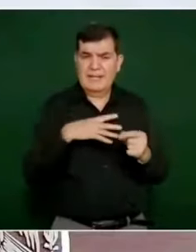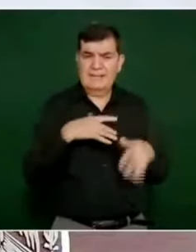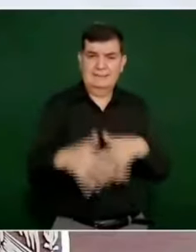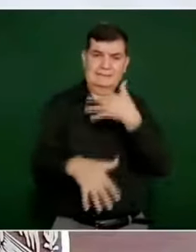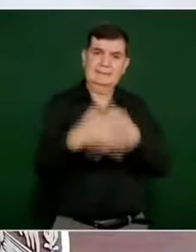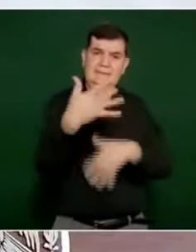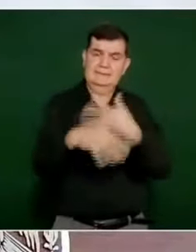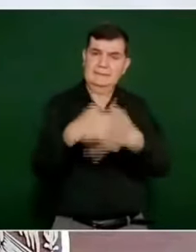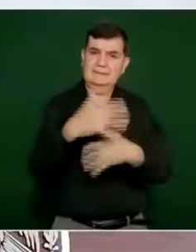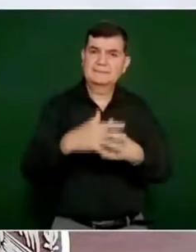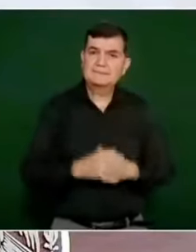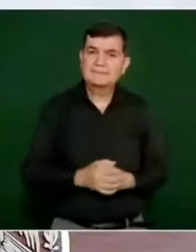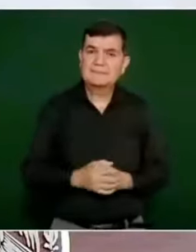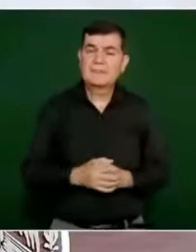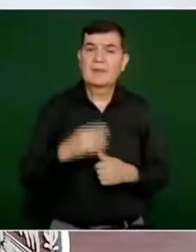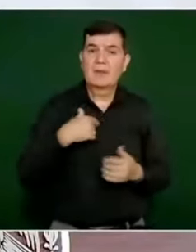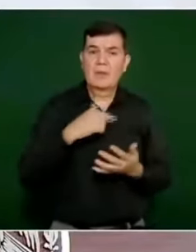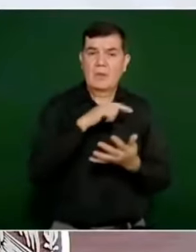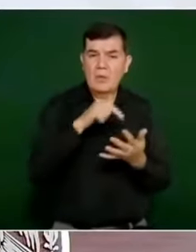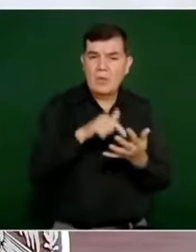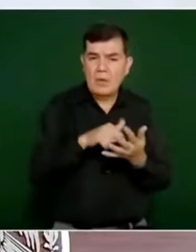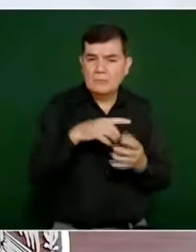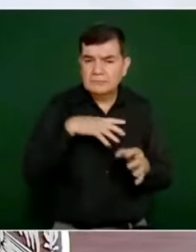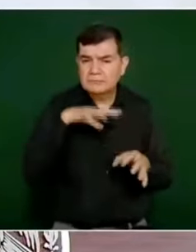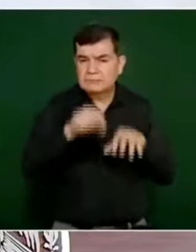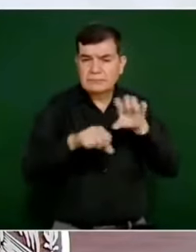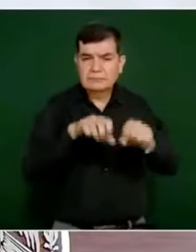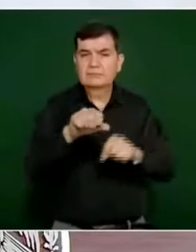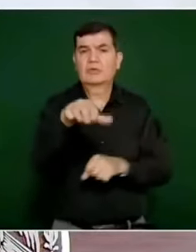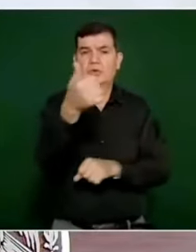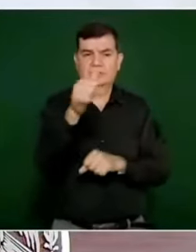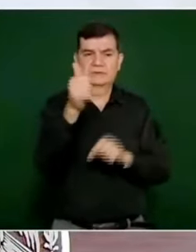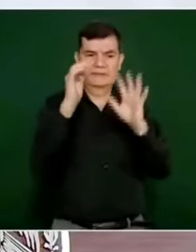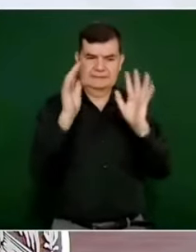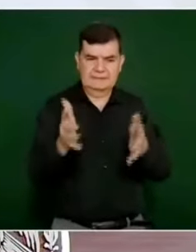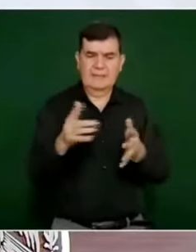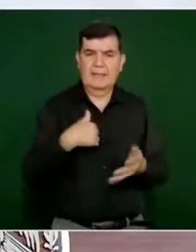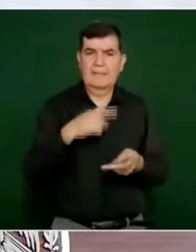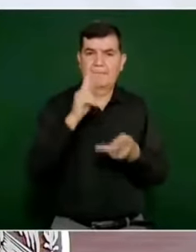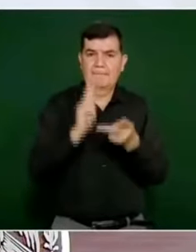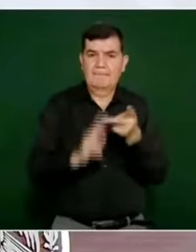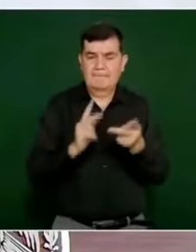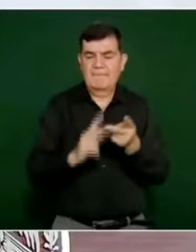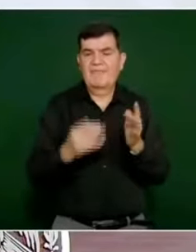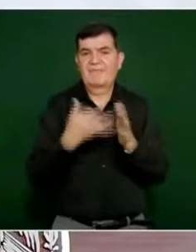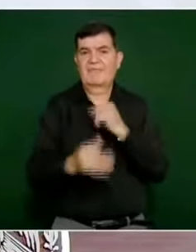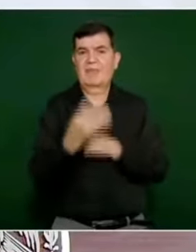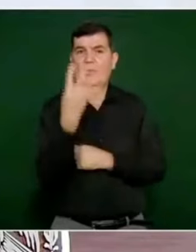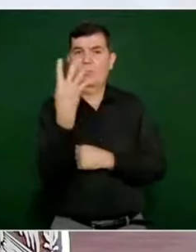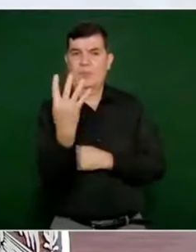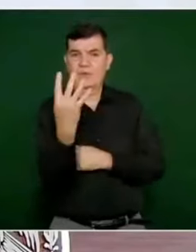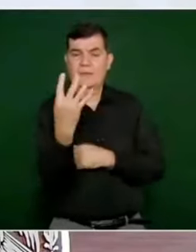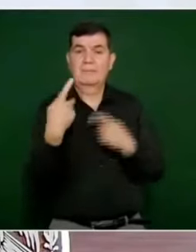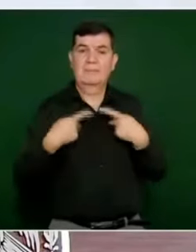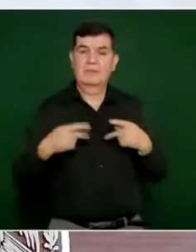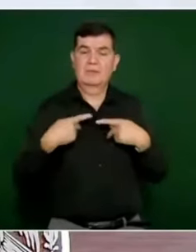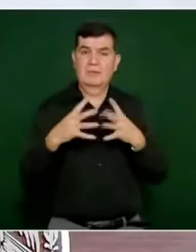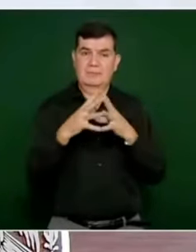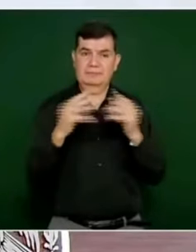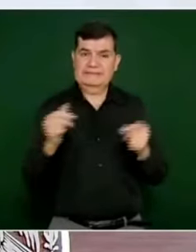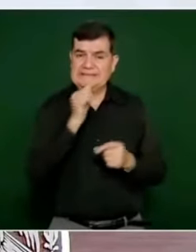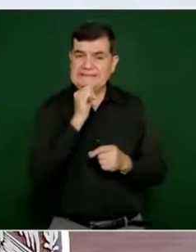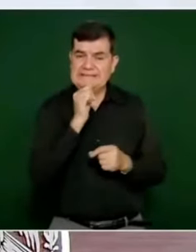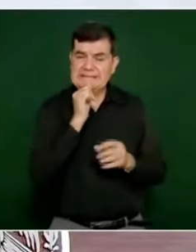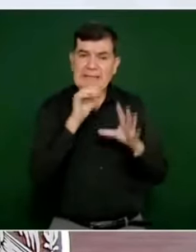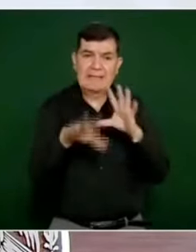15, localizadas 11, con pendientes por localizar cuatro personas desaparecidas que no